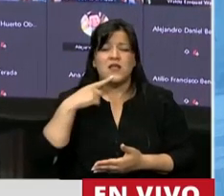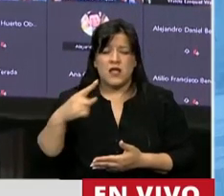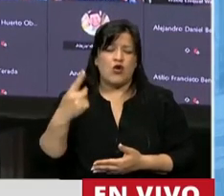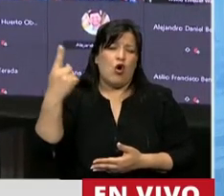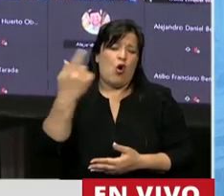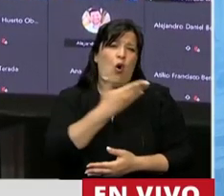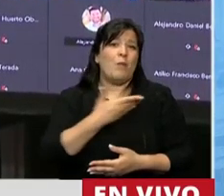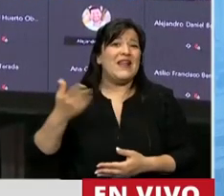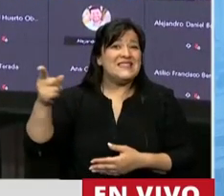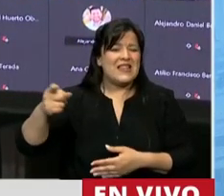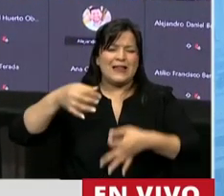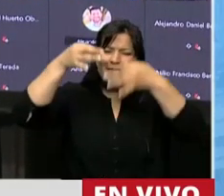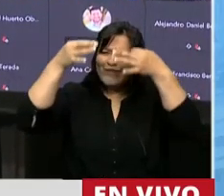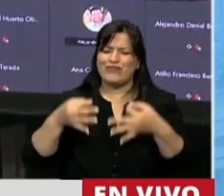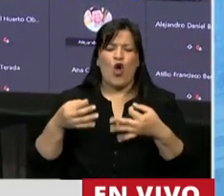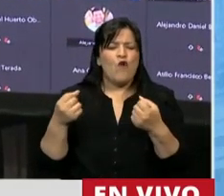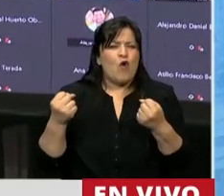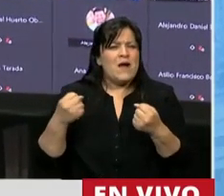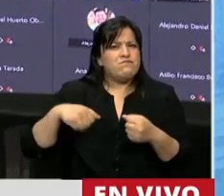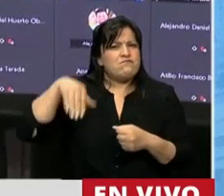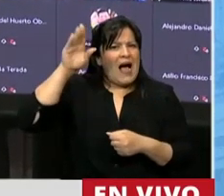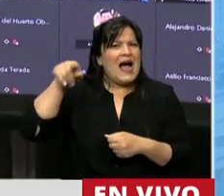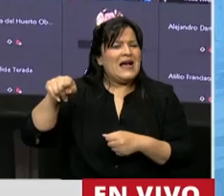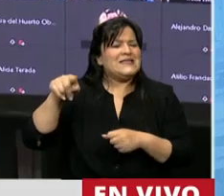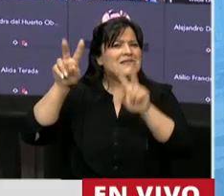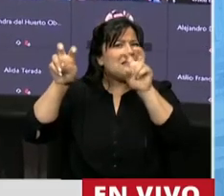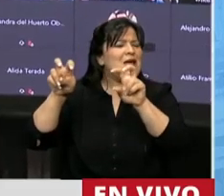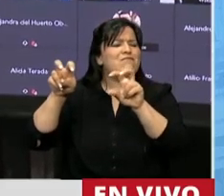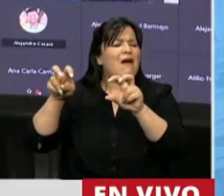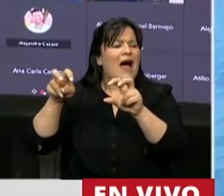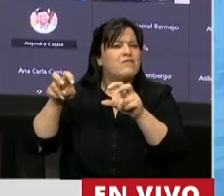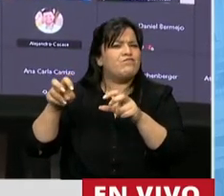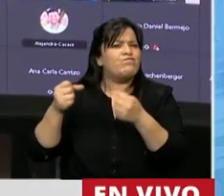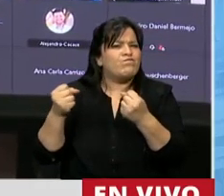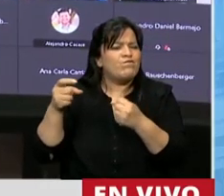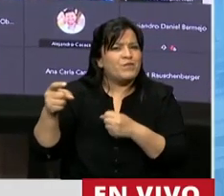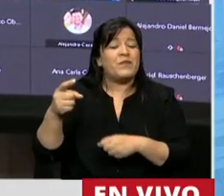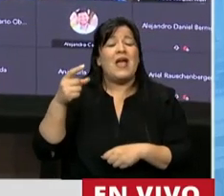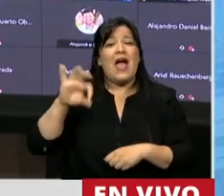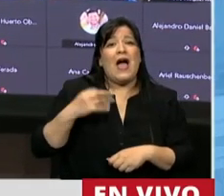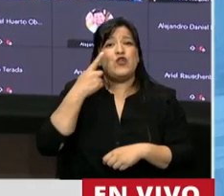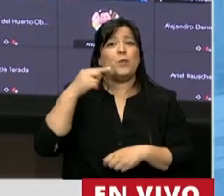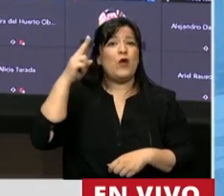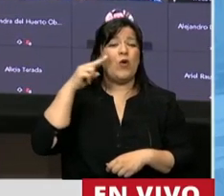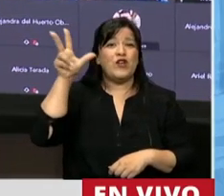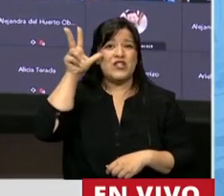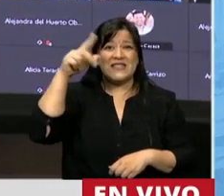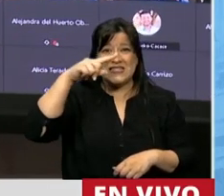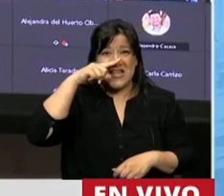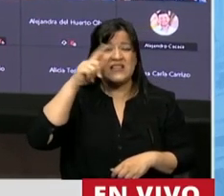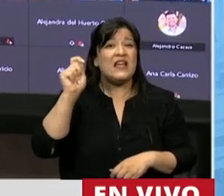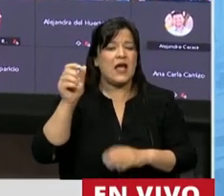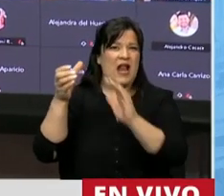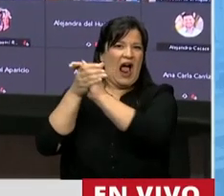que puso este tema con mucha fuerza a la consideración de este Congreso en el año 1987, y me refiero al presidente